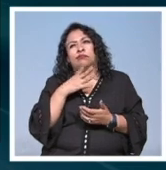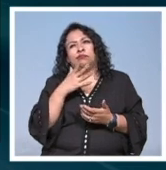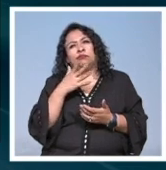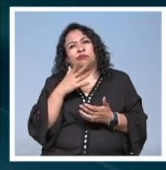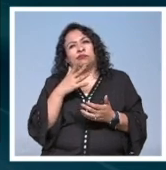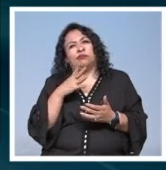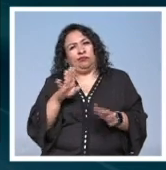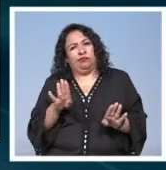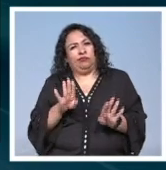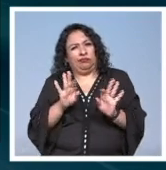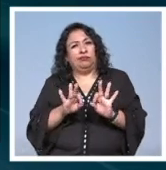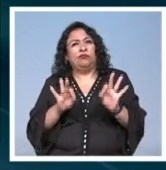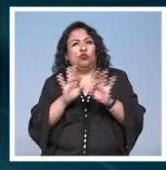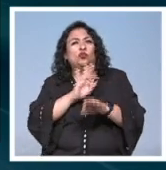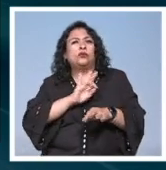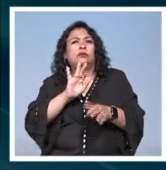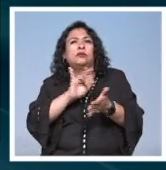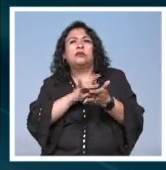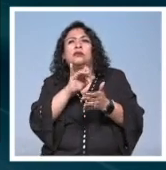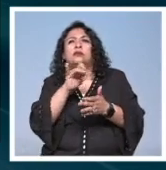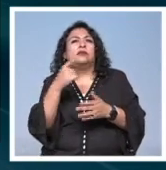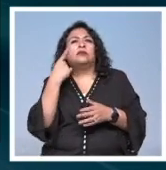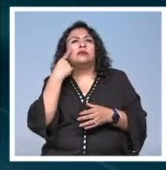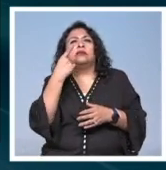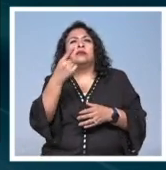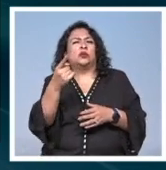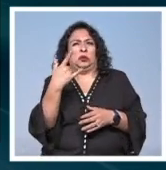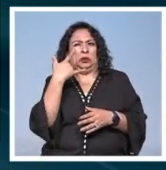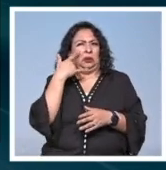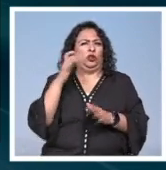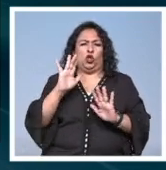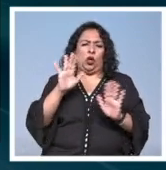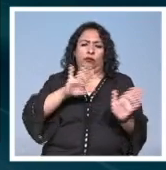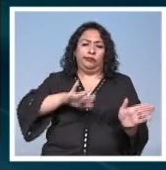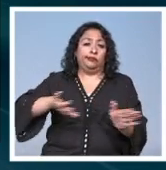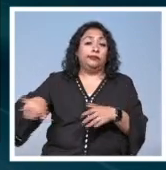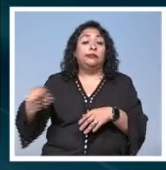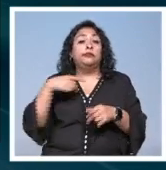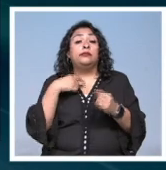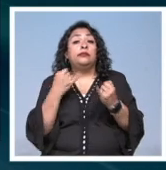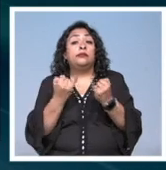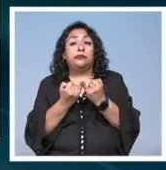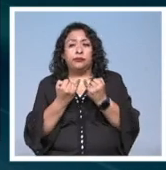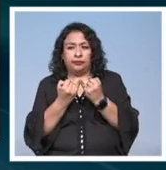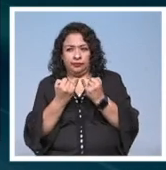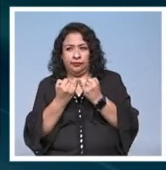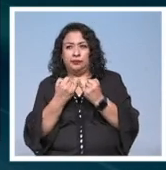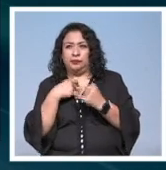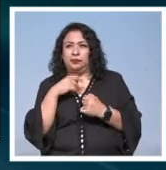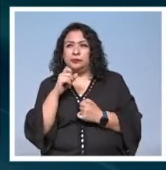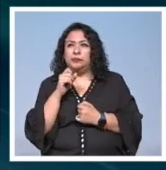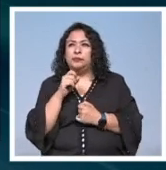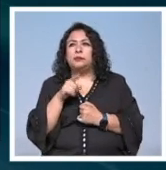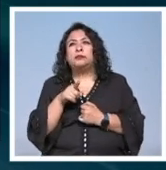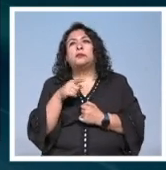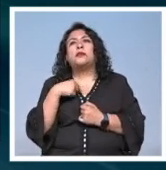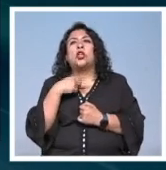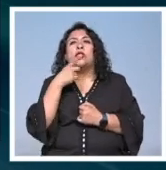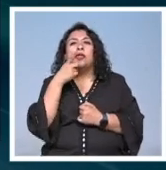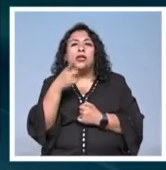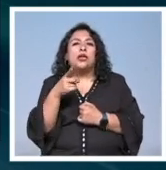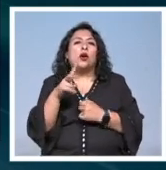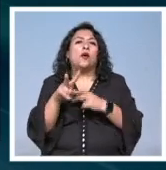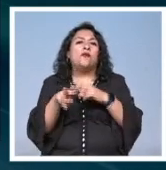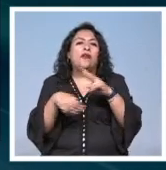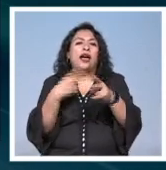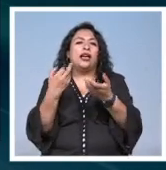y que creo que se logra con eso de no verlo como una cosa exótica. El hecho también, digo, cuando uno va a